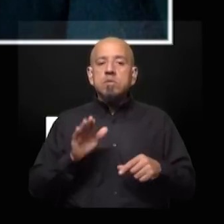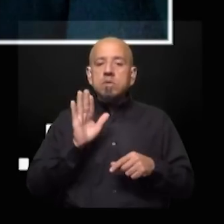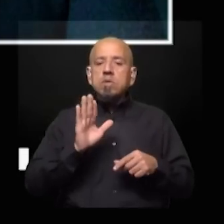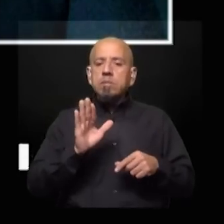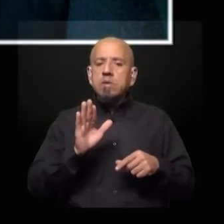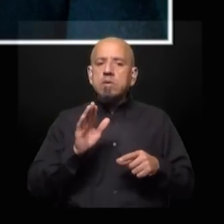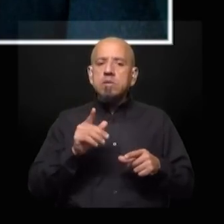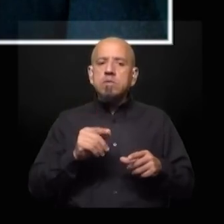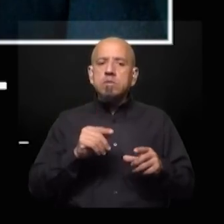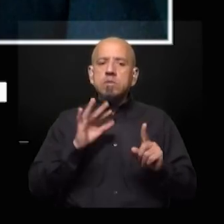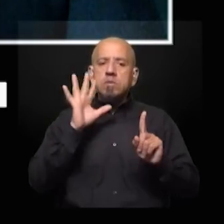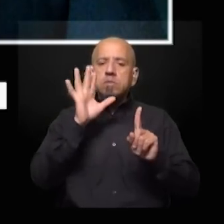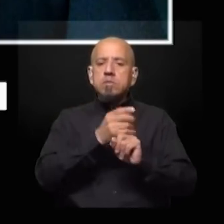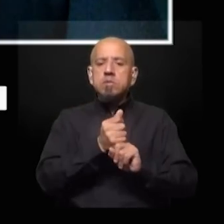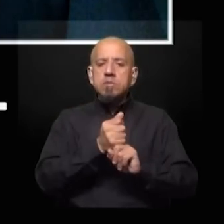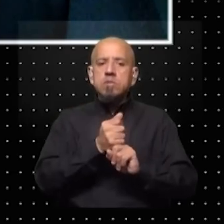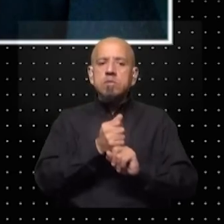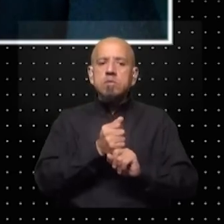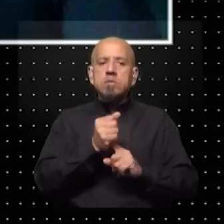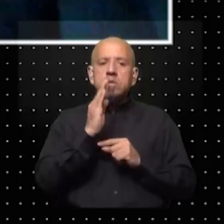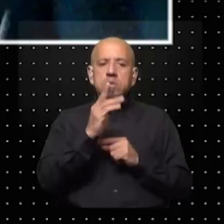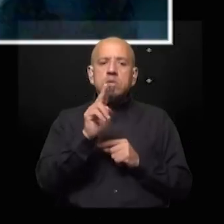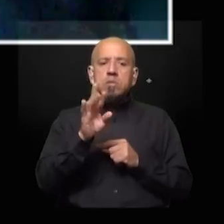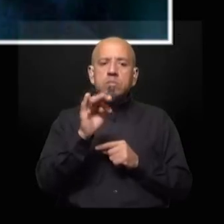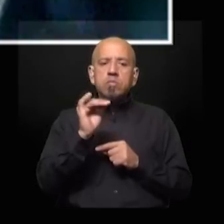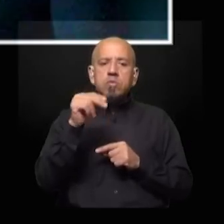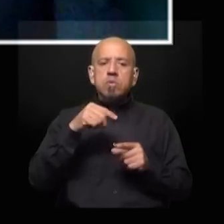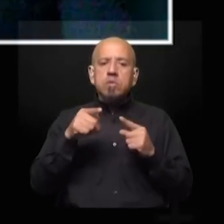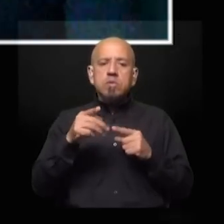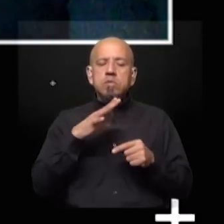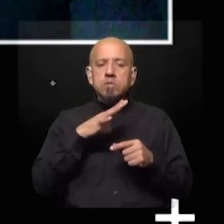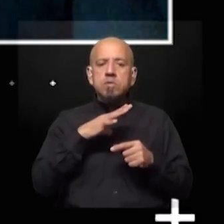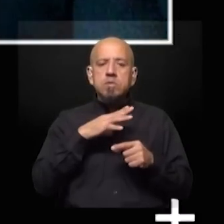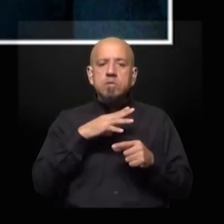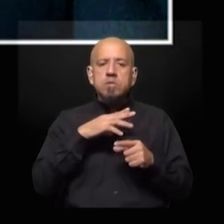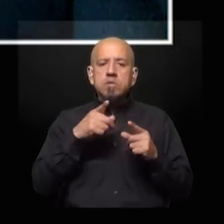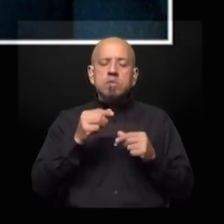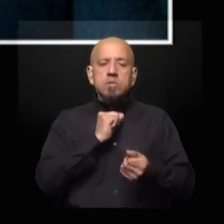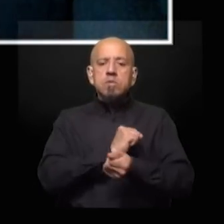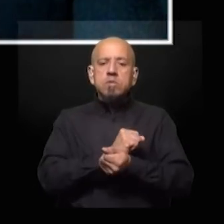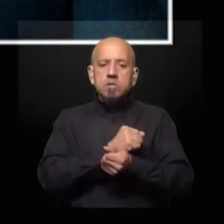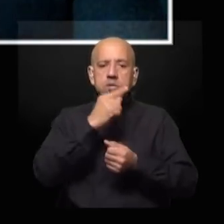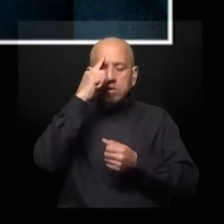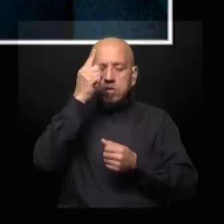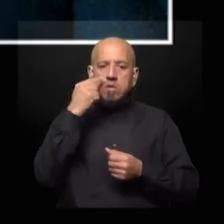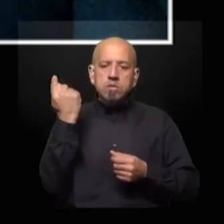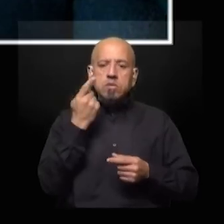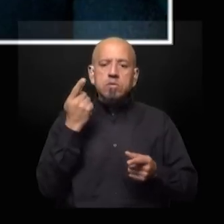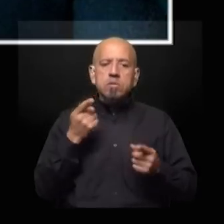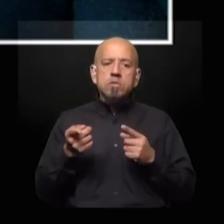que existen de una captura internacional de Vladimir Putin hay una orden de la Corte Penal Internacional en ese sentido